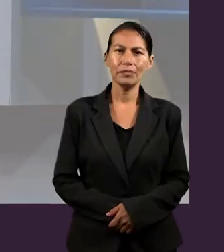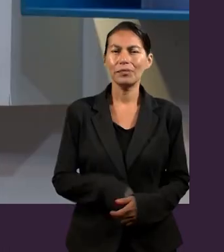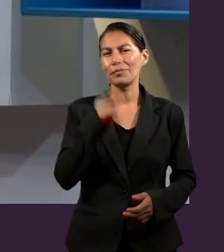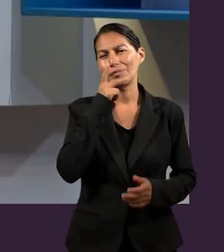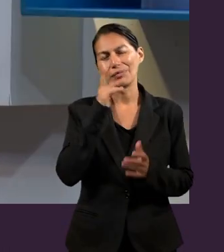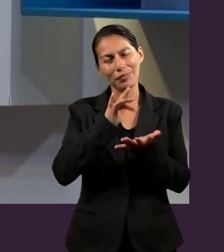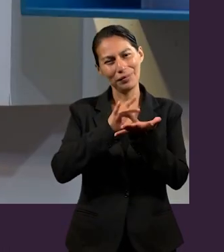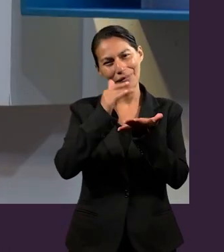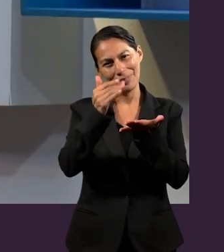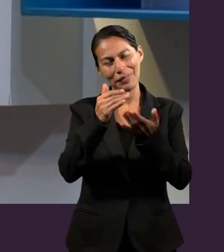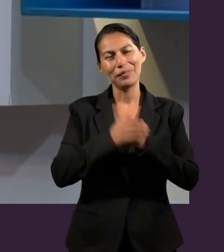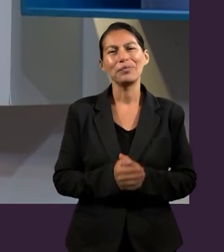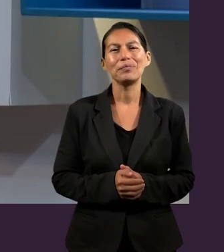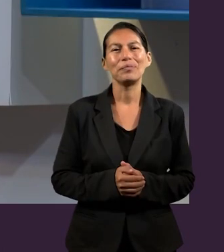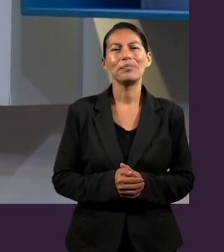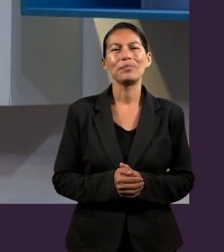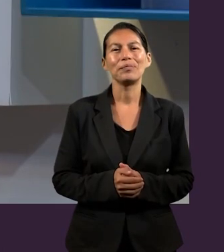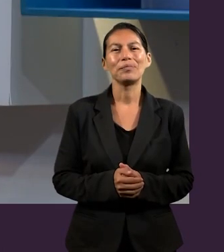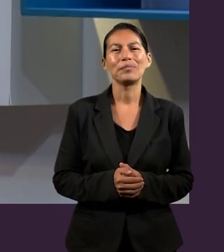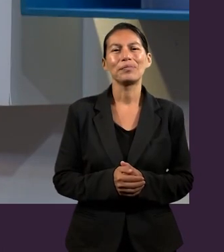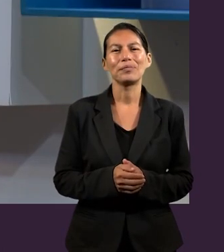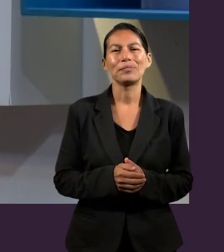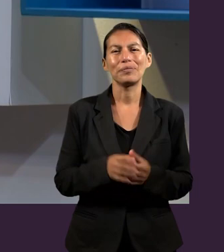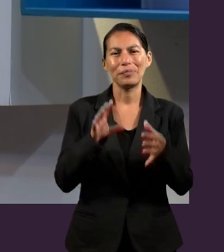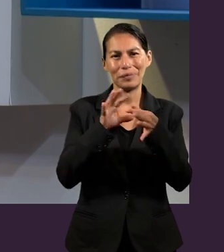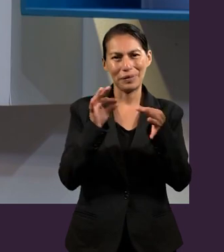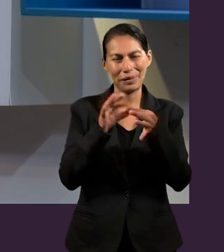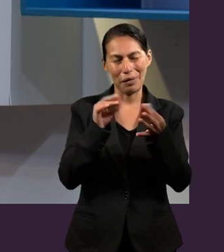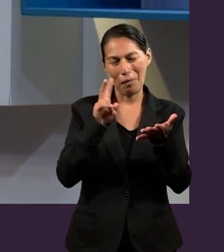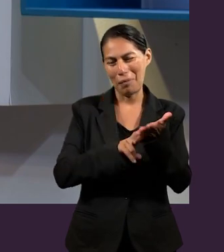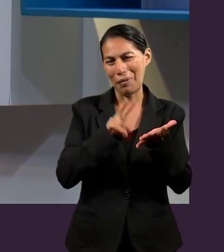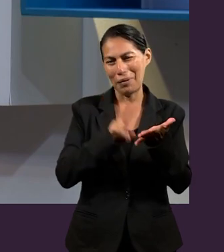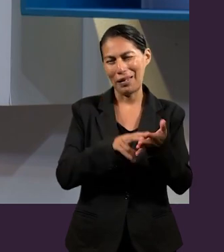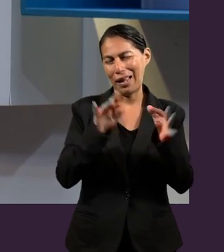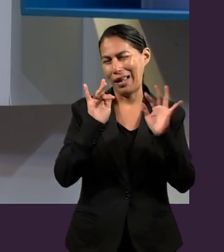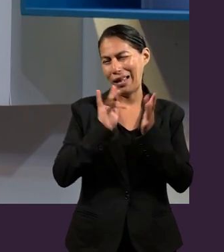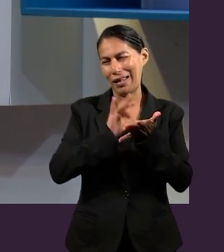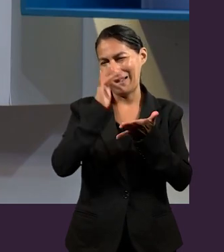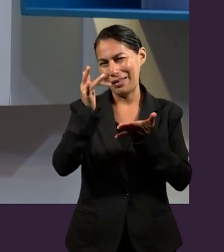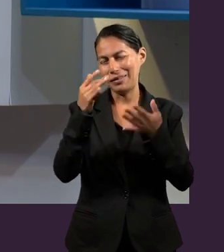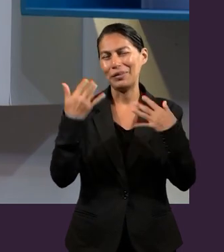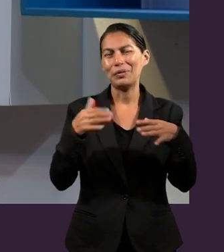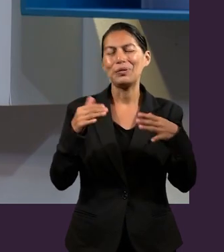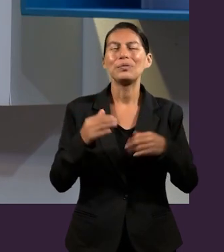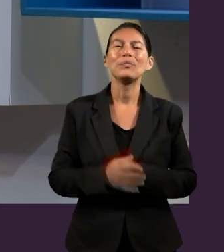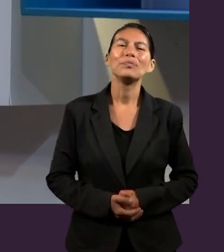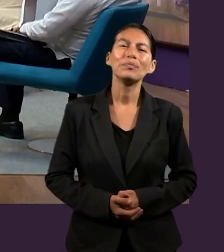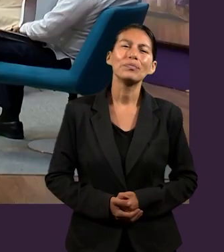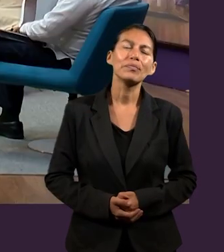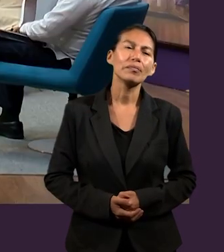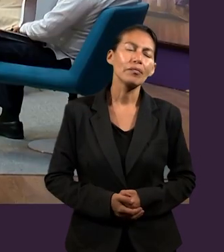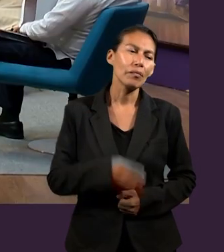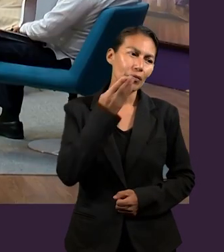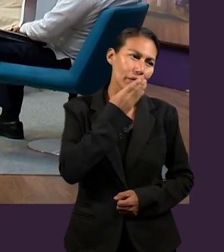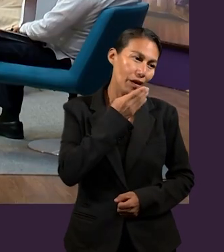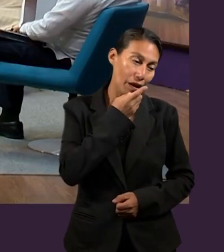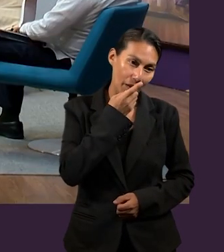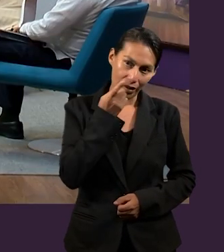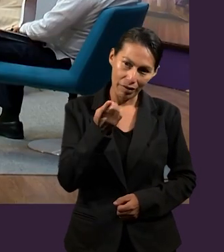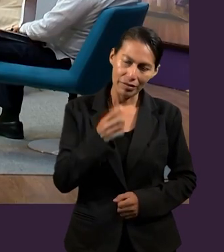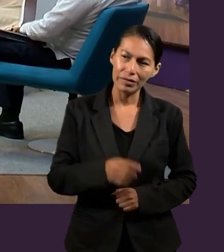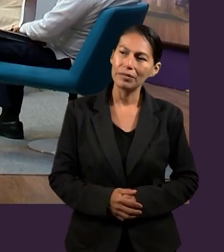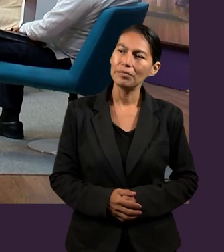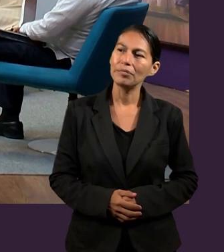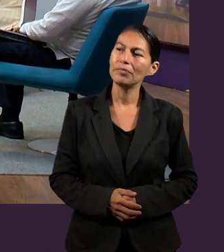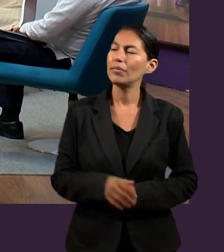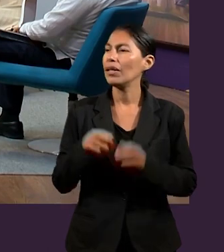Gracias, Pastor, por la contribución igualmente. Muy valiosa, excelente. Pastor, quería agregar algo.